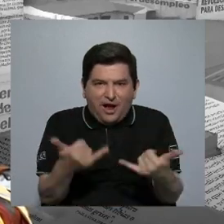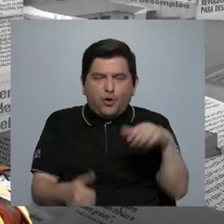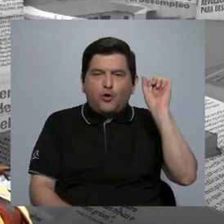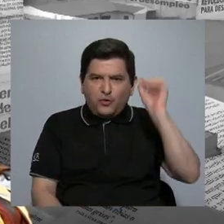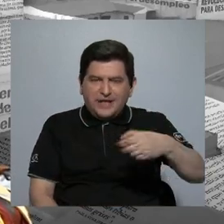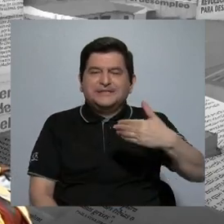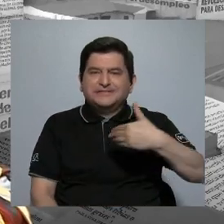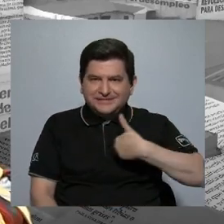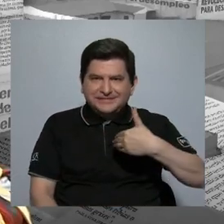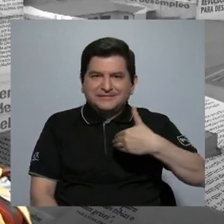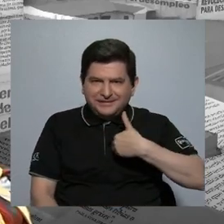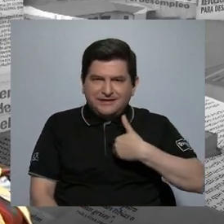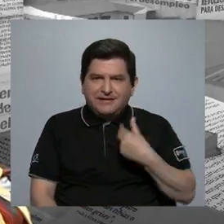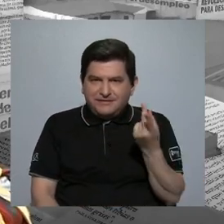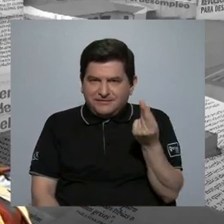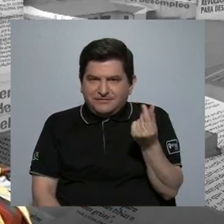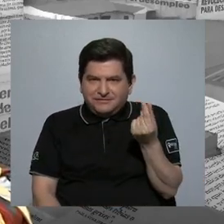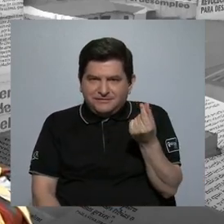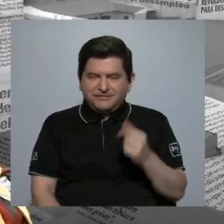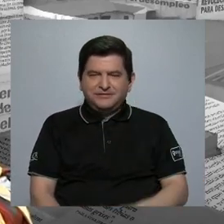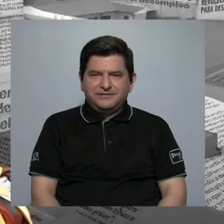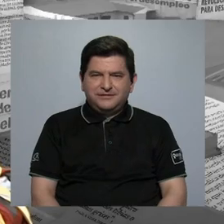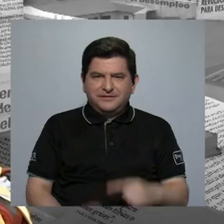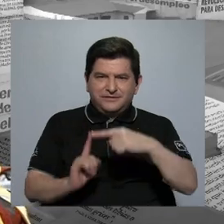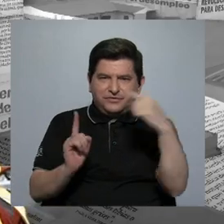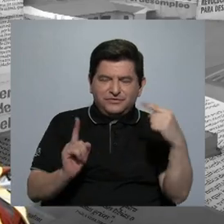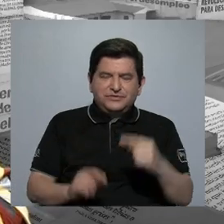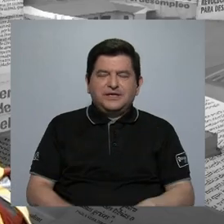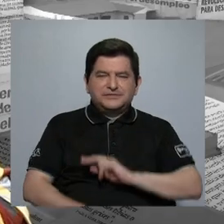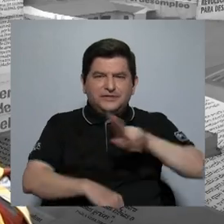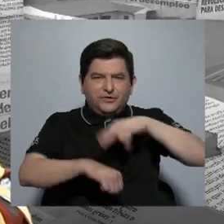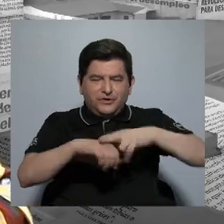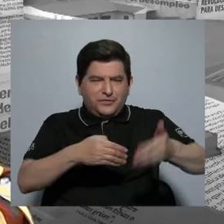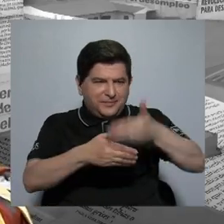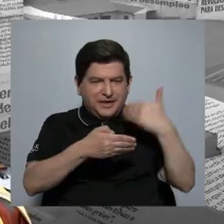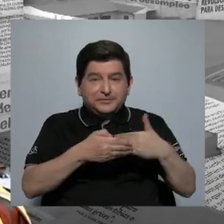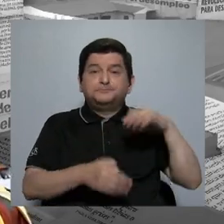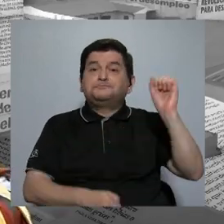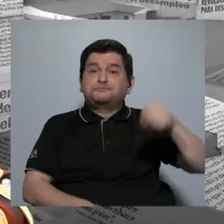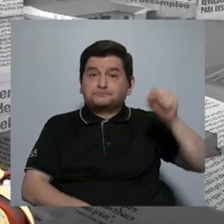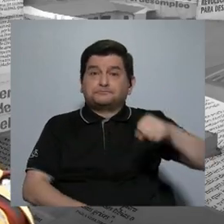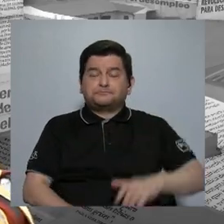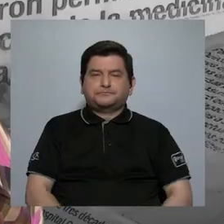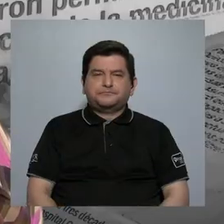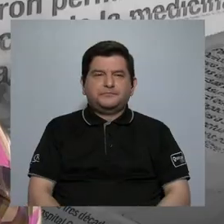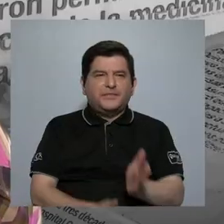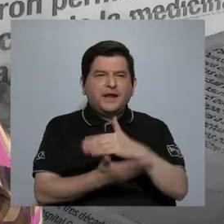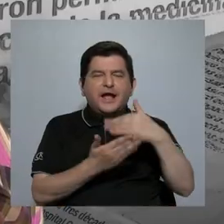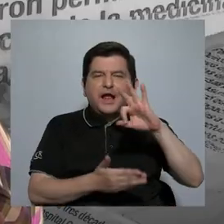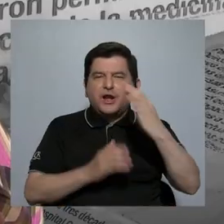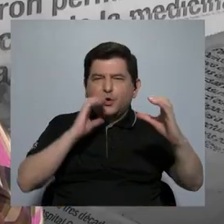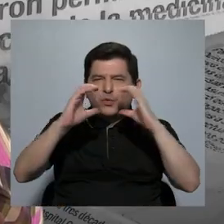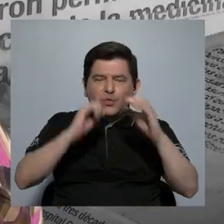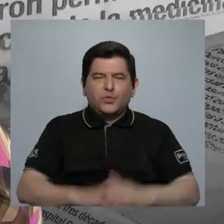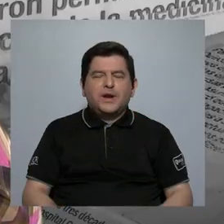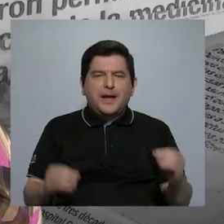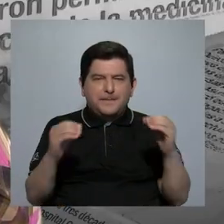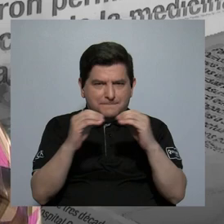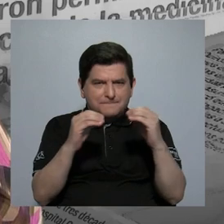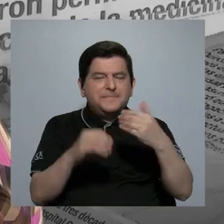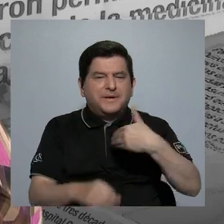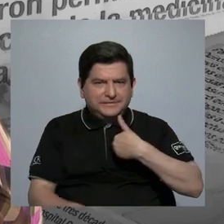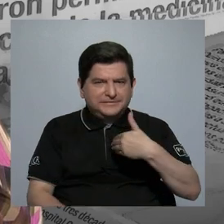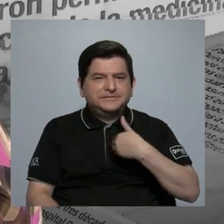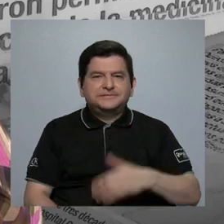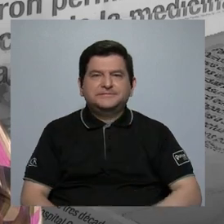en este momento sí están recibiendo más dinero de lo que se acostumbraba. Sí, hay algunos medios que reciben